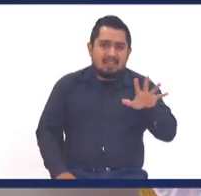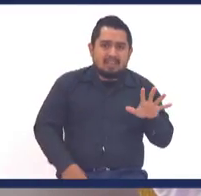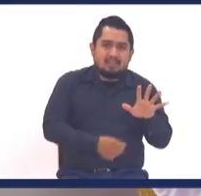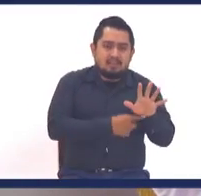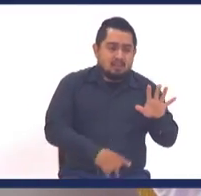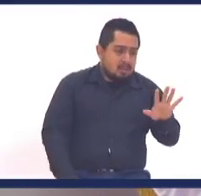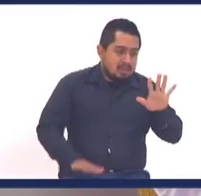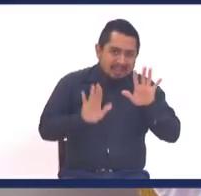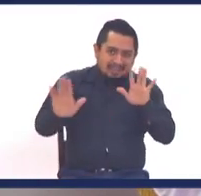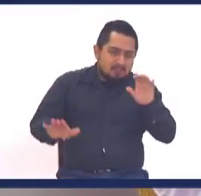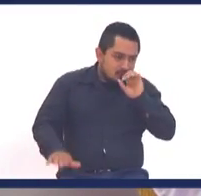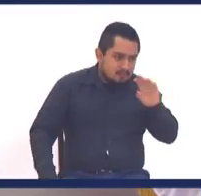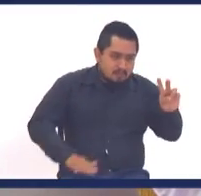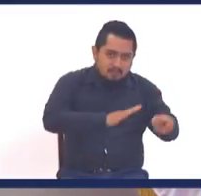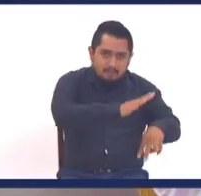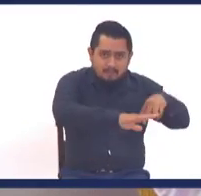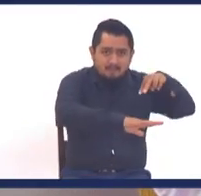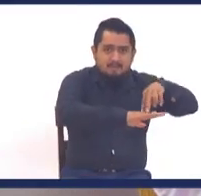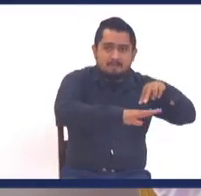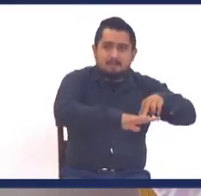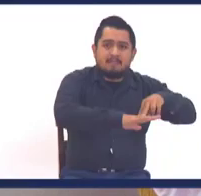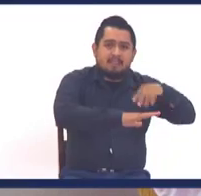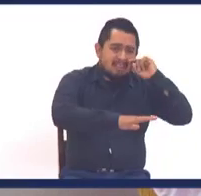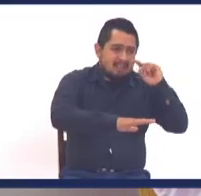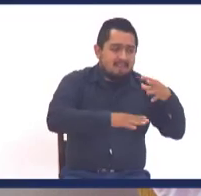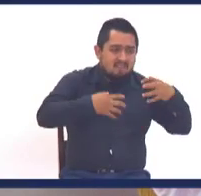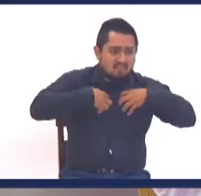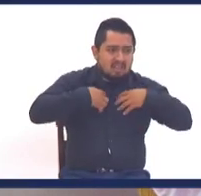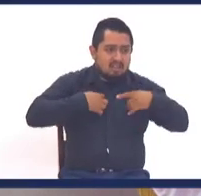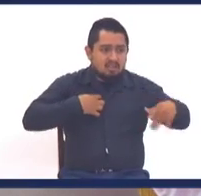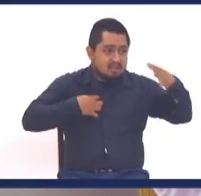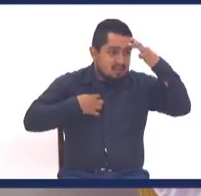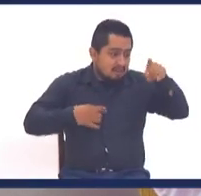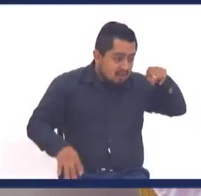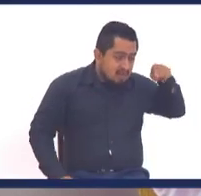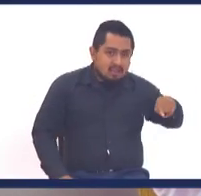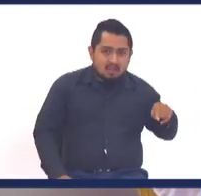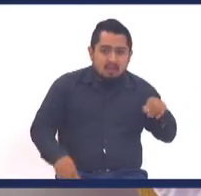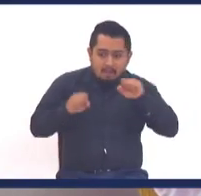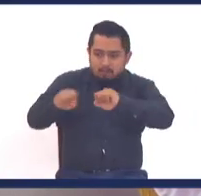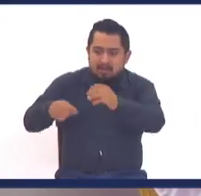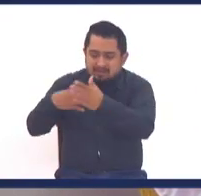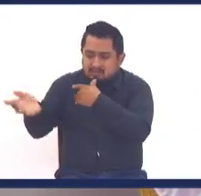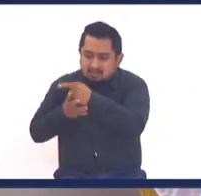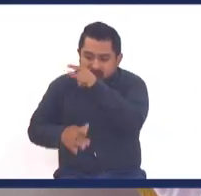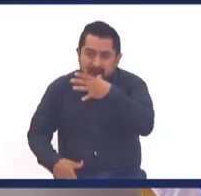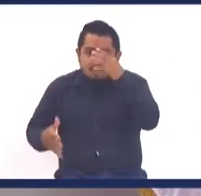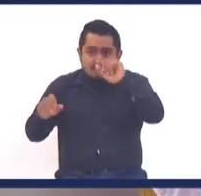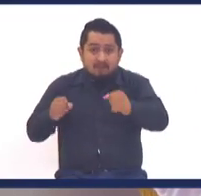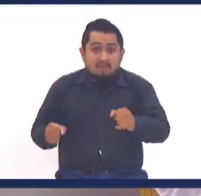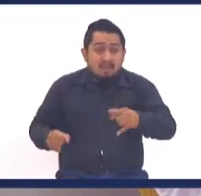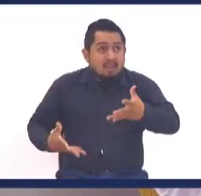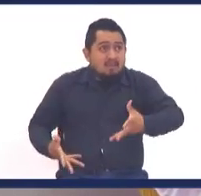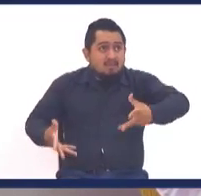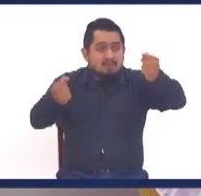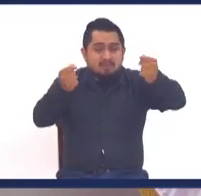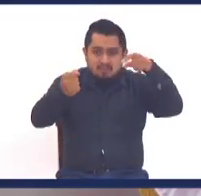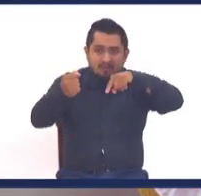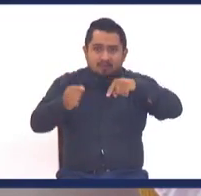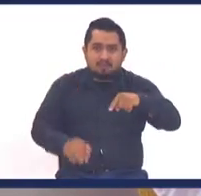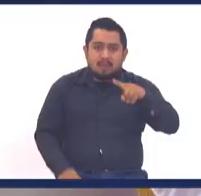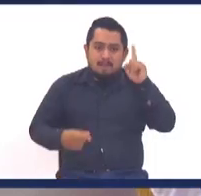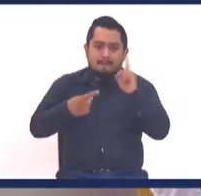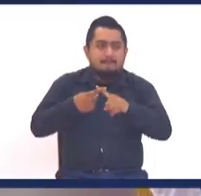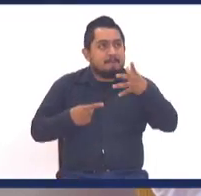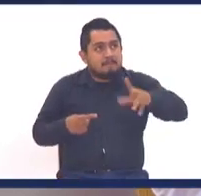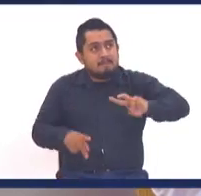Jesús dijo, yo soy la resurrección, y la vida, aquí viene lo lindo, el que cree en mí, aunque esté muerto, vivirá, o sea, estará en paz con Dios, número